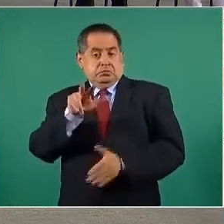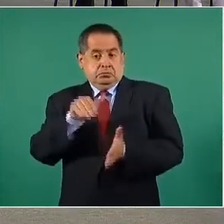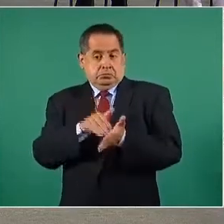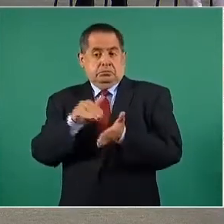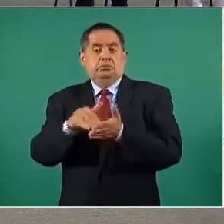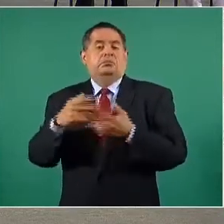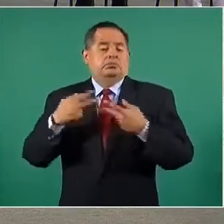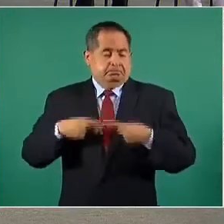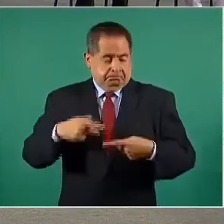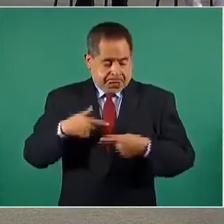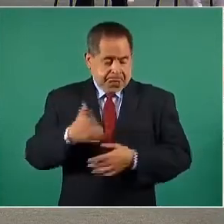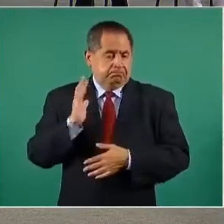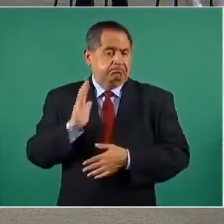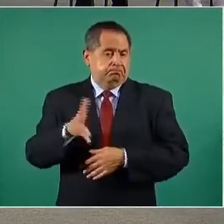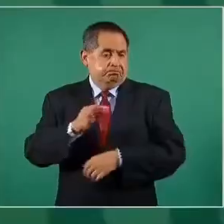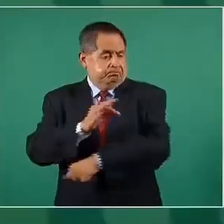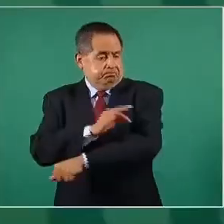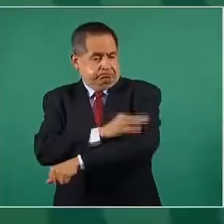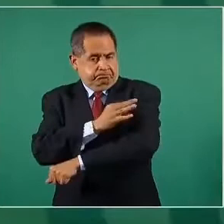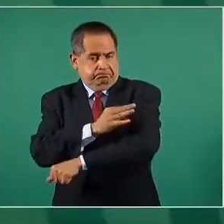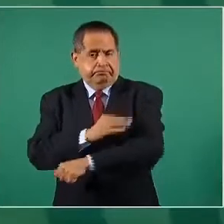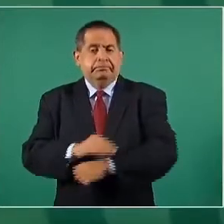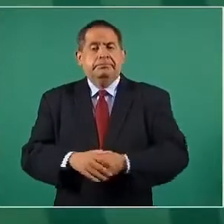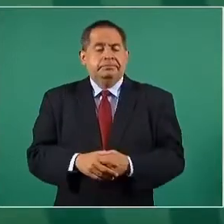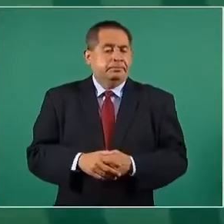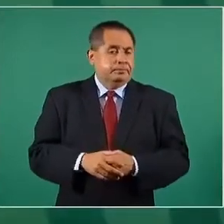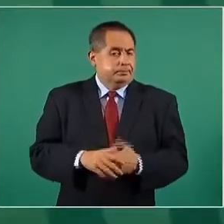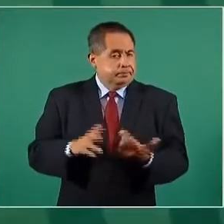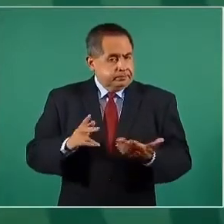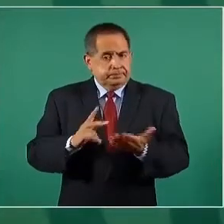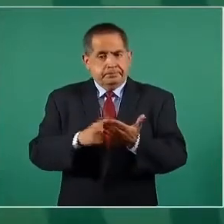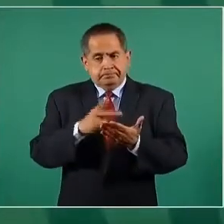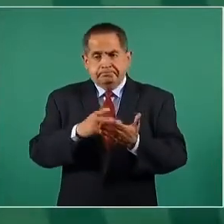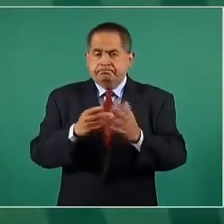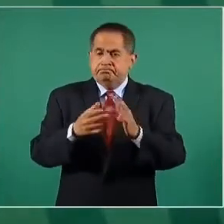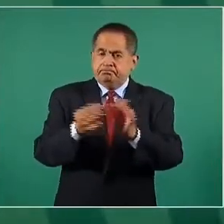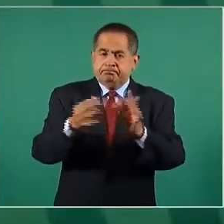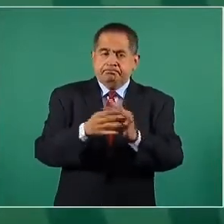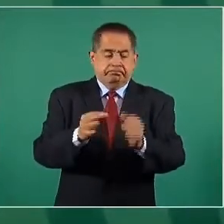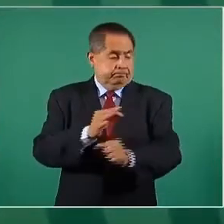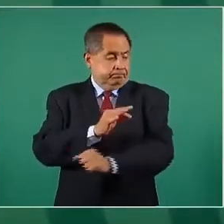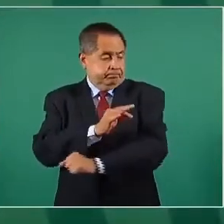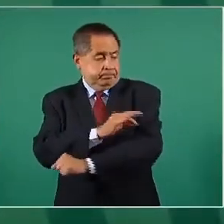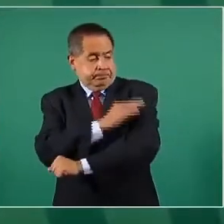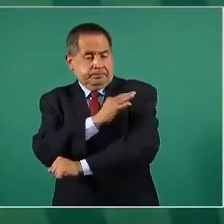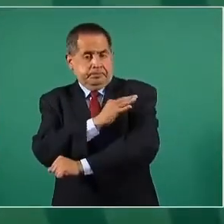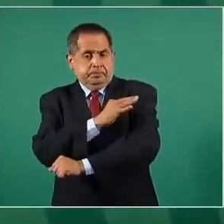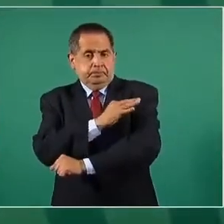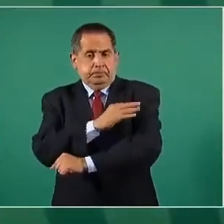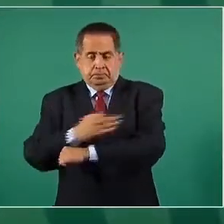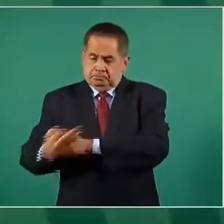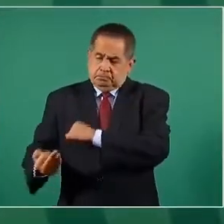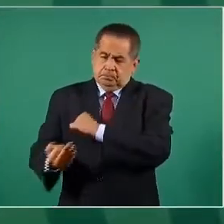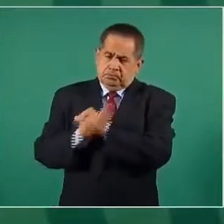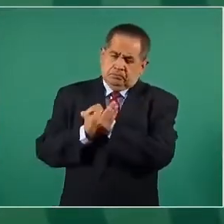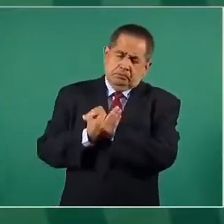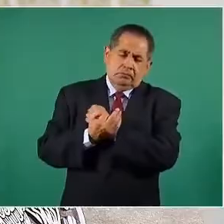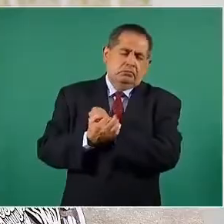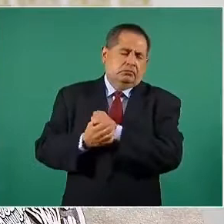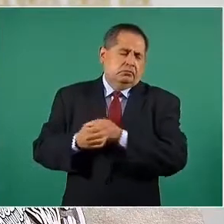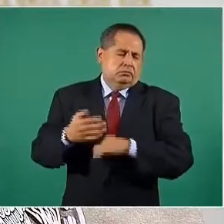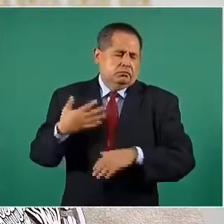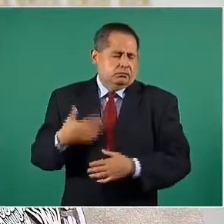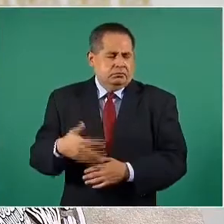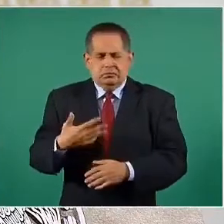Y es muy importante señalar y recalcar que la vacuna tiene un efecto protector muy, muy, muy